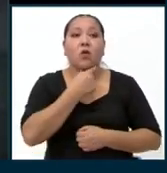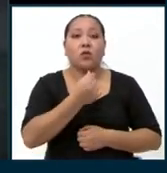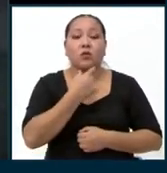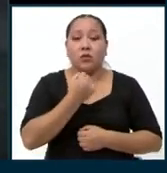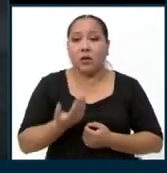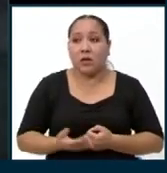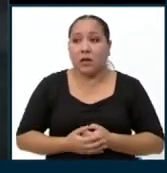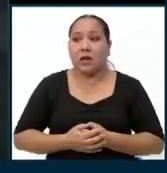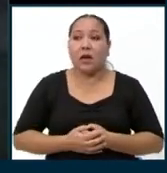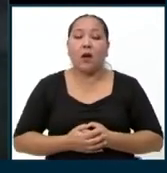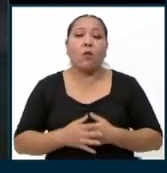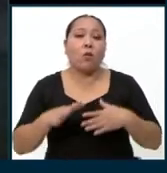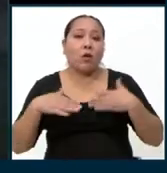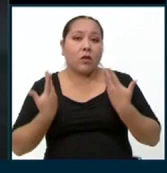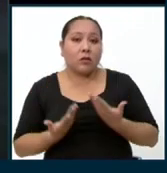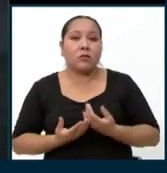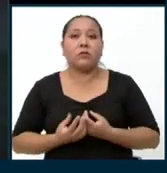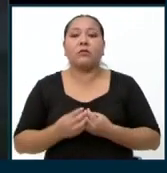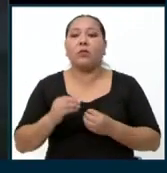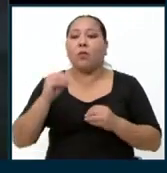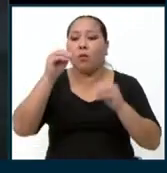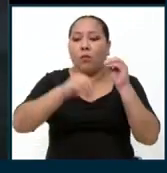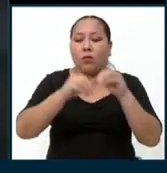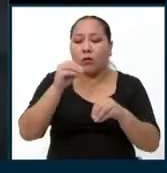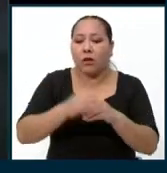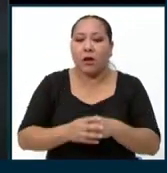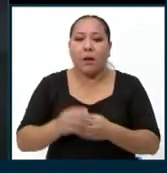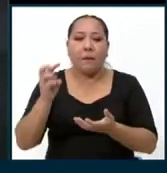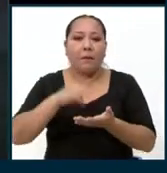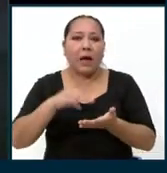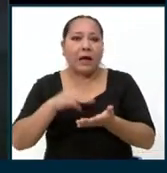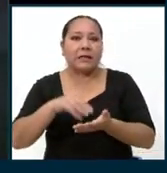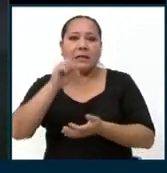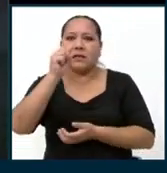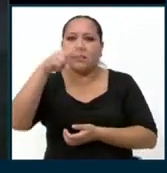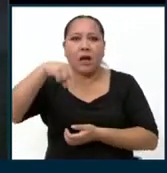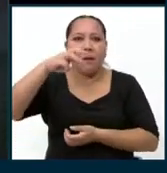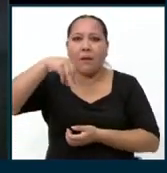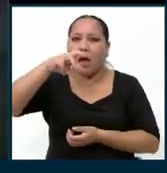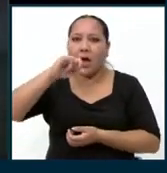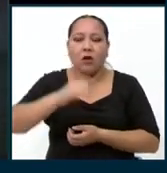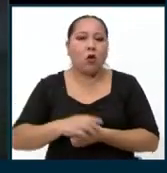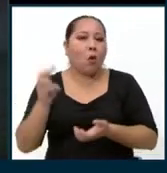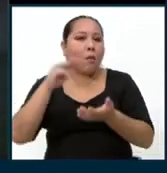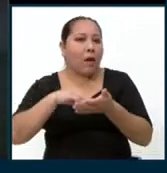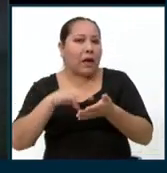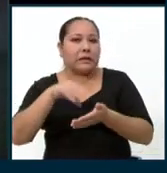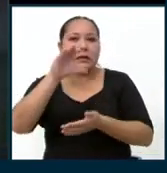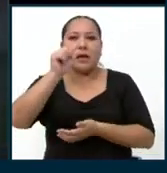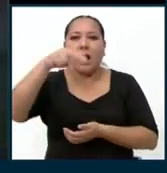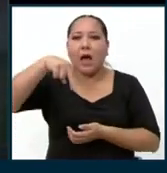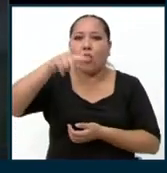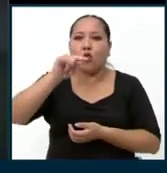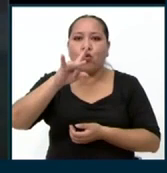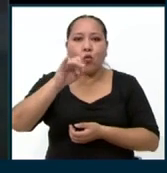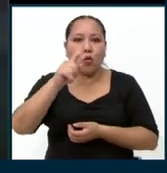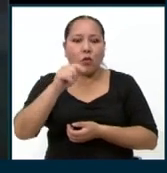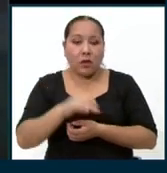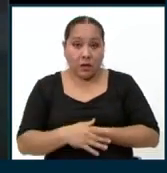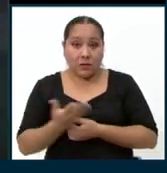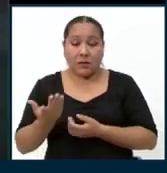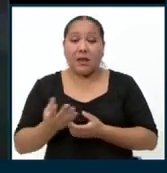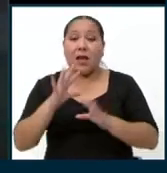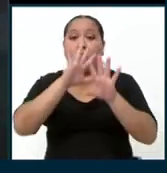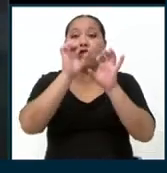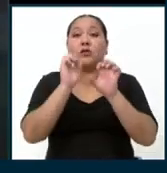hubiera muchos más UNIS, muchos más amarcos, muchos más cantutas y que los exámenes de